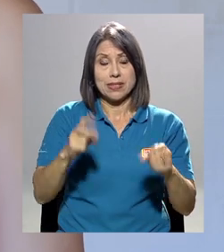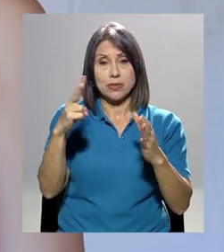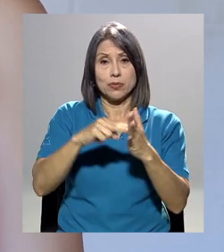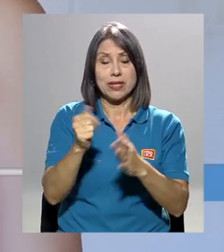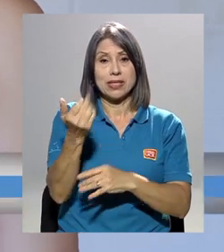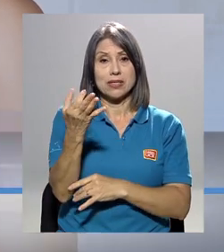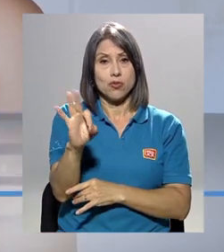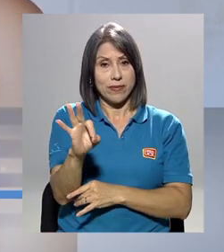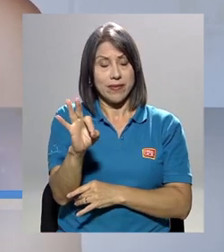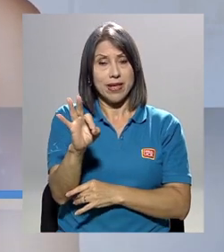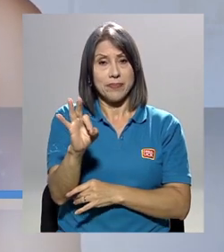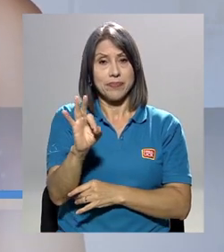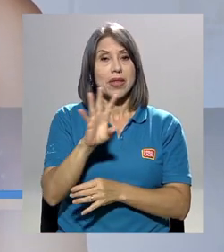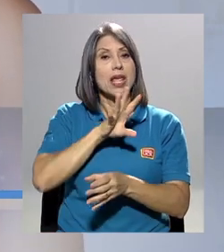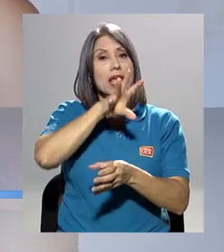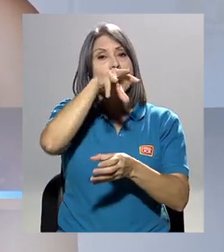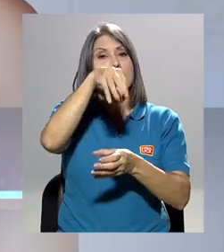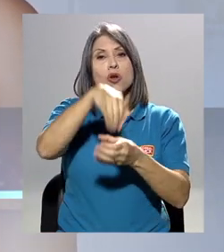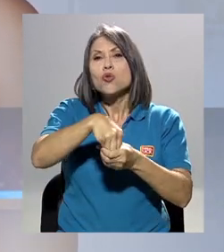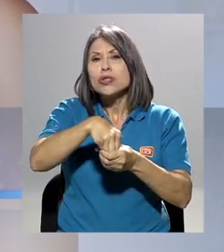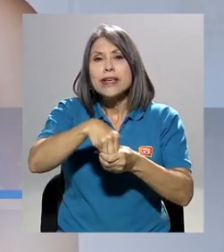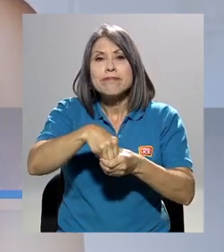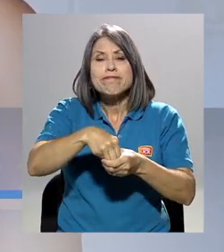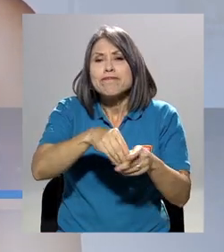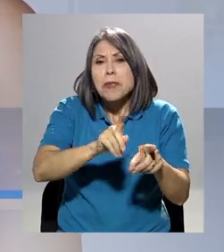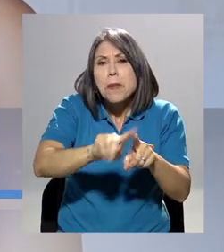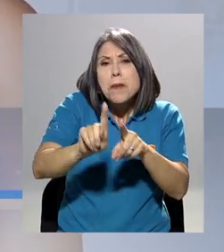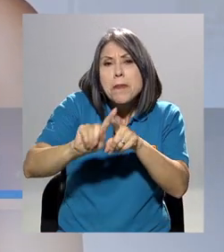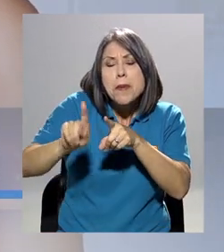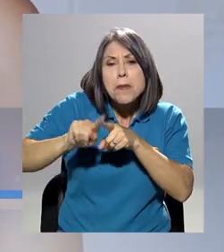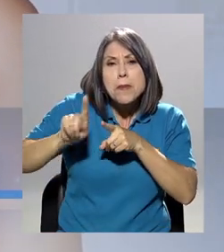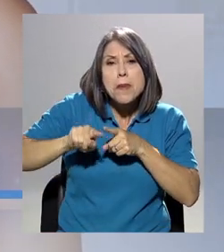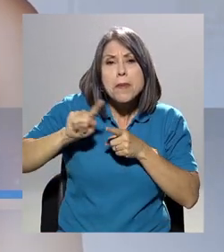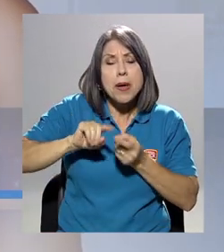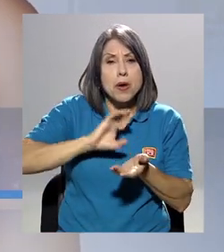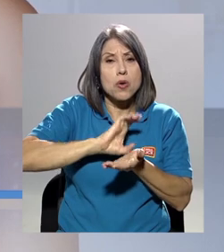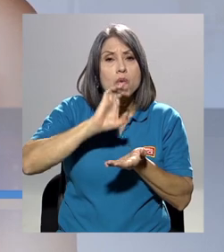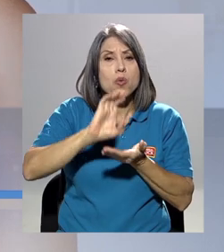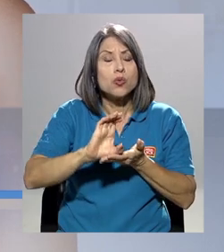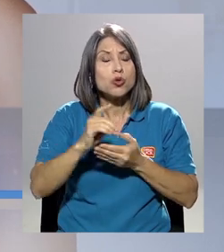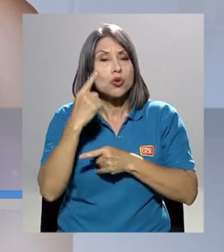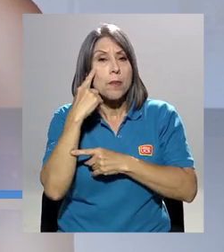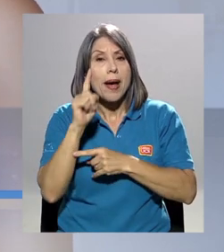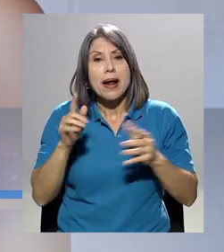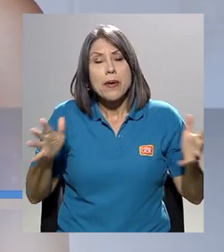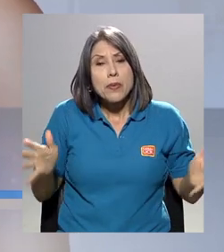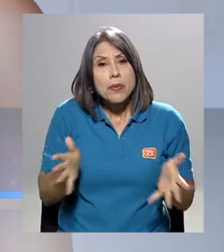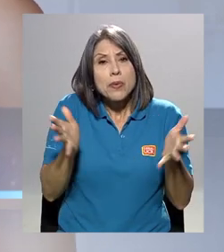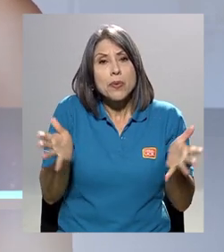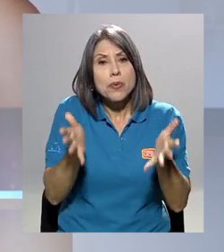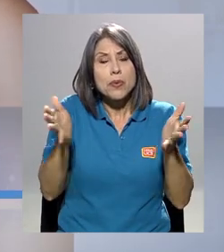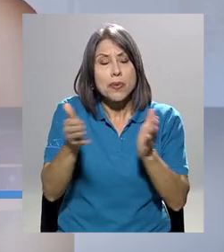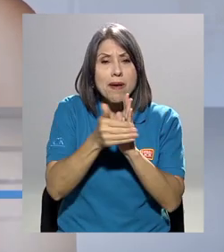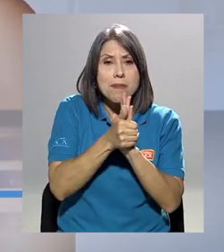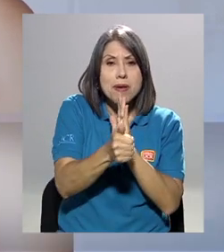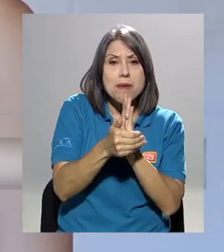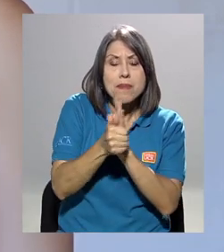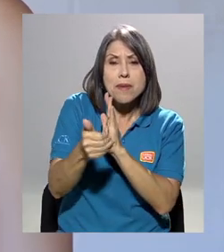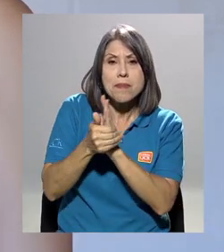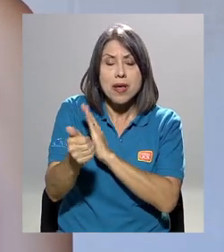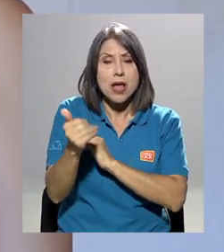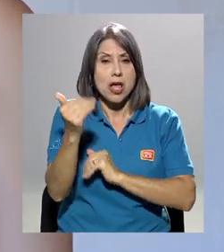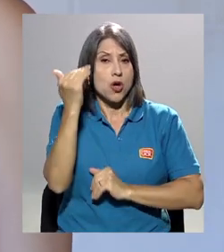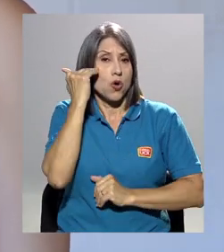incluye variedad de cursos que permiten explorar habilidades y conocimientos